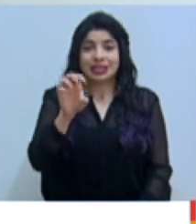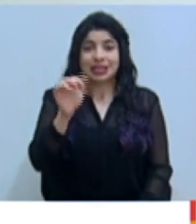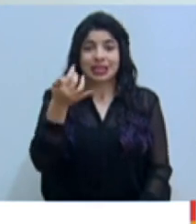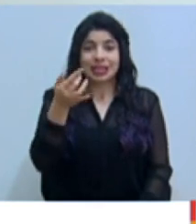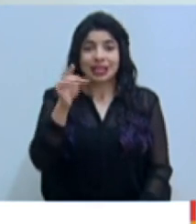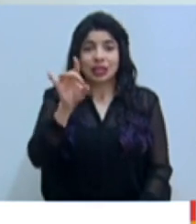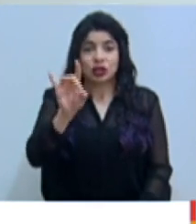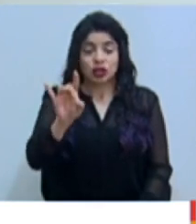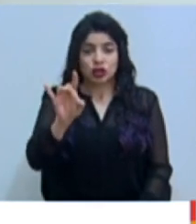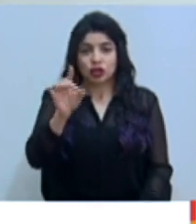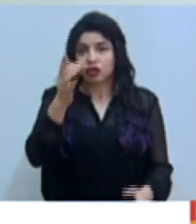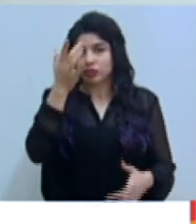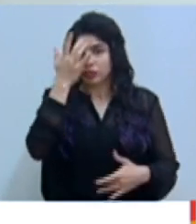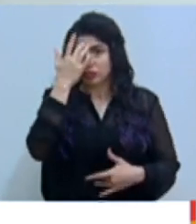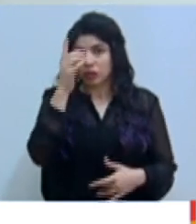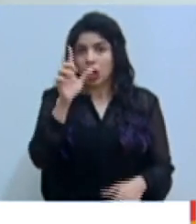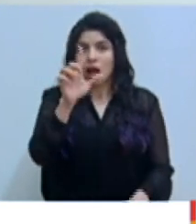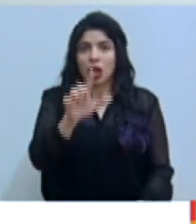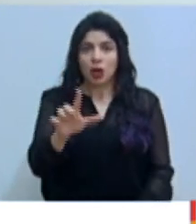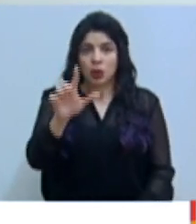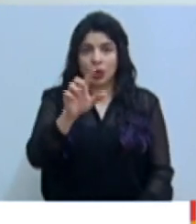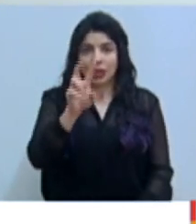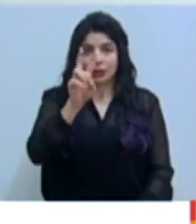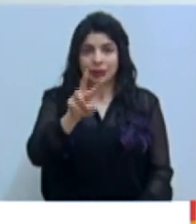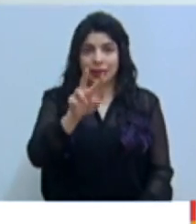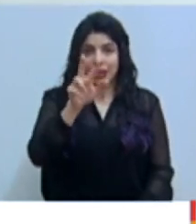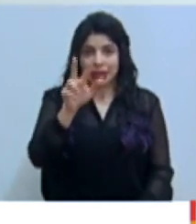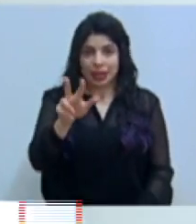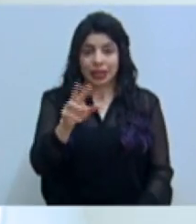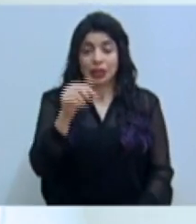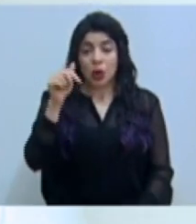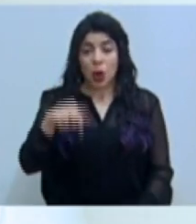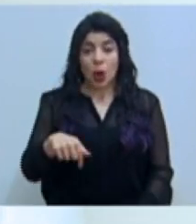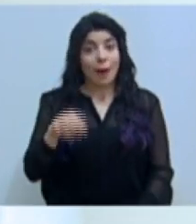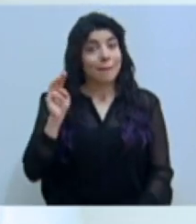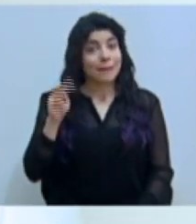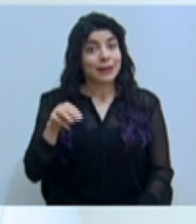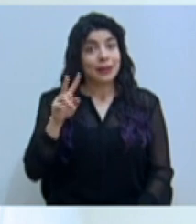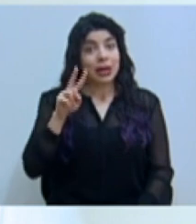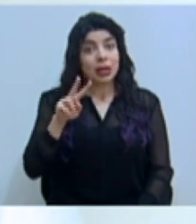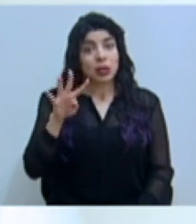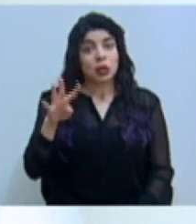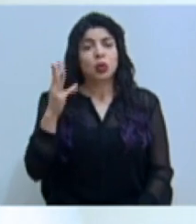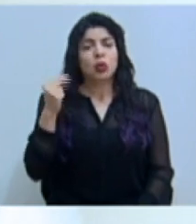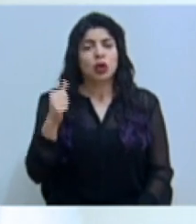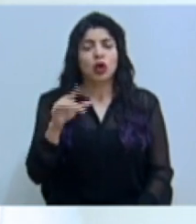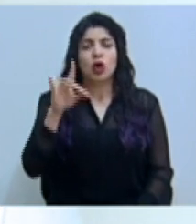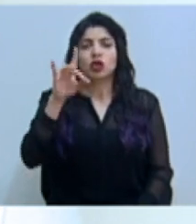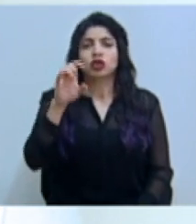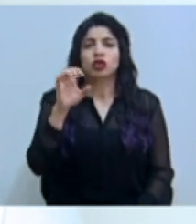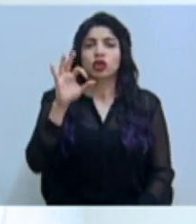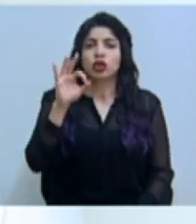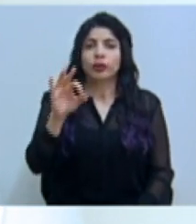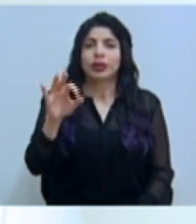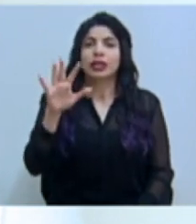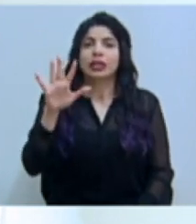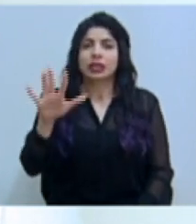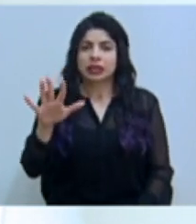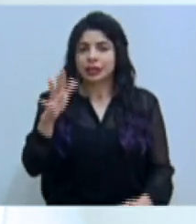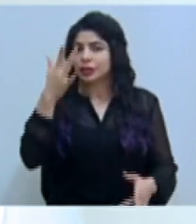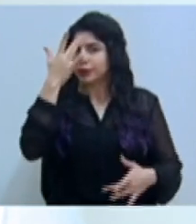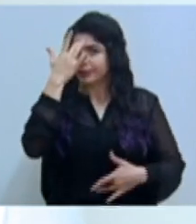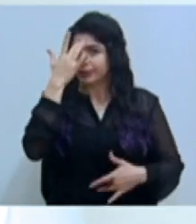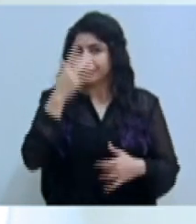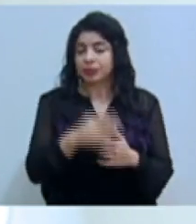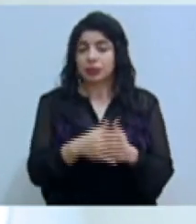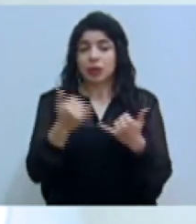casos para el día lunes 23 y el martes 24 registra 895 casos,